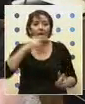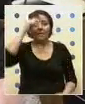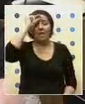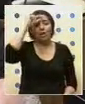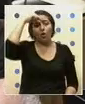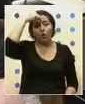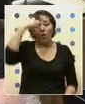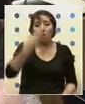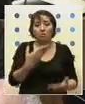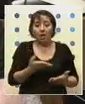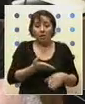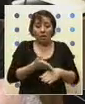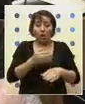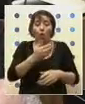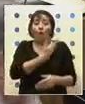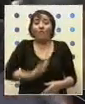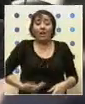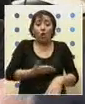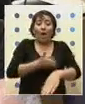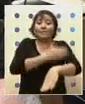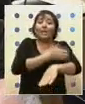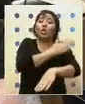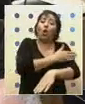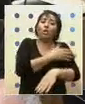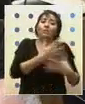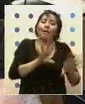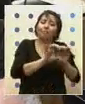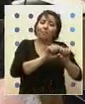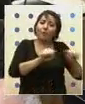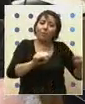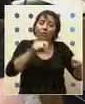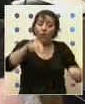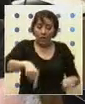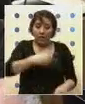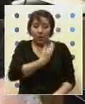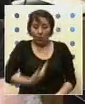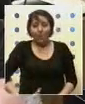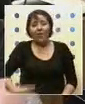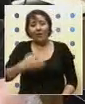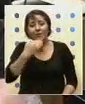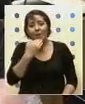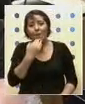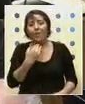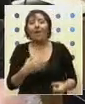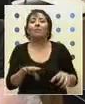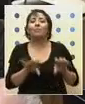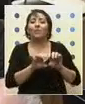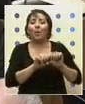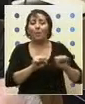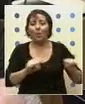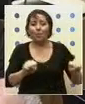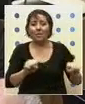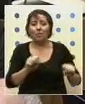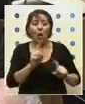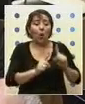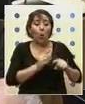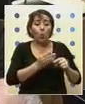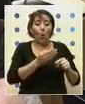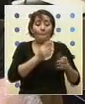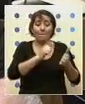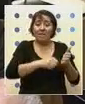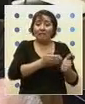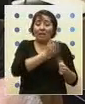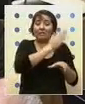compromisos de gobiernos anteriores y este gobierno también se ha comprometido y hace algunos meses han hablado de que